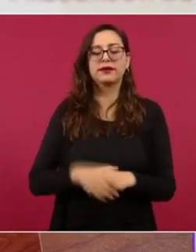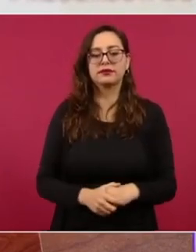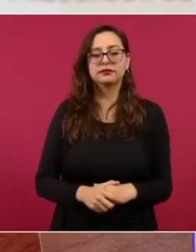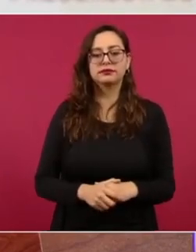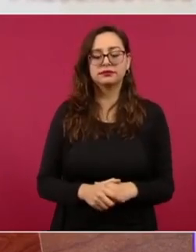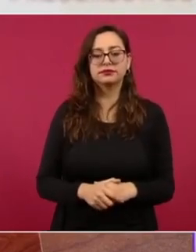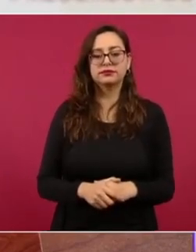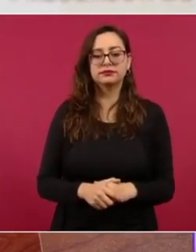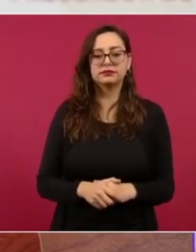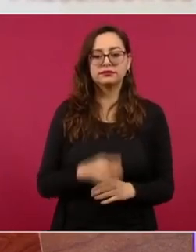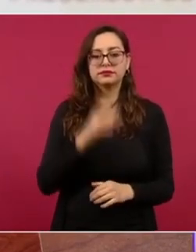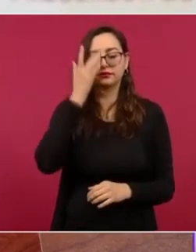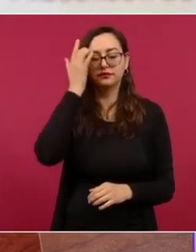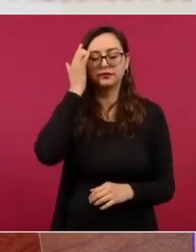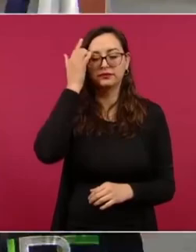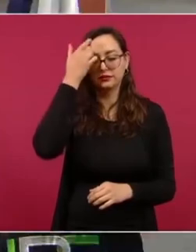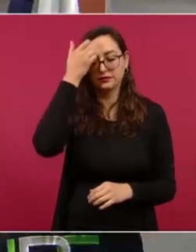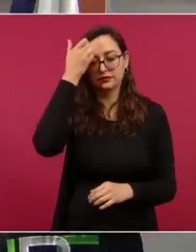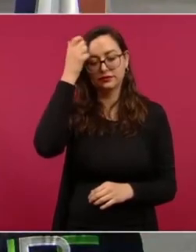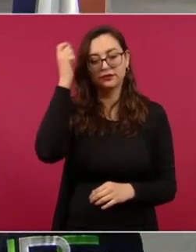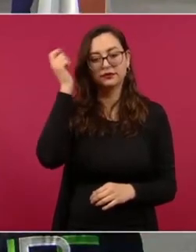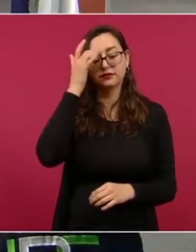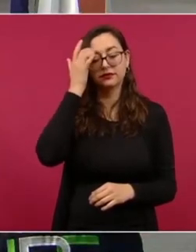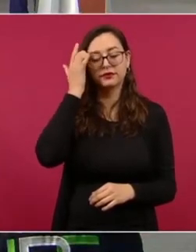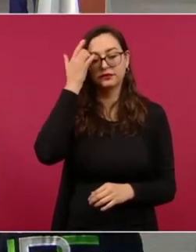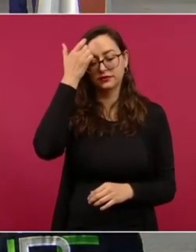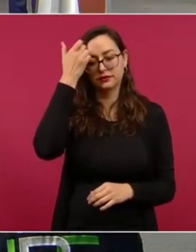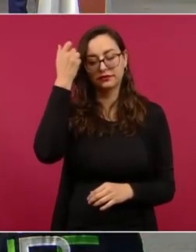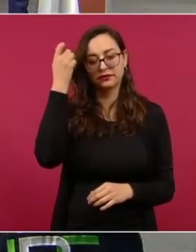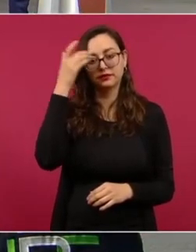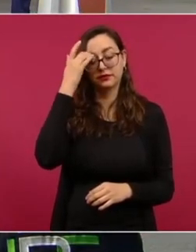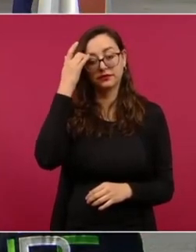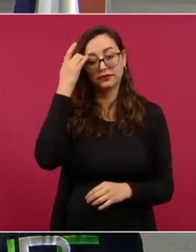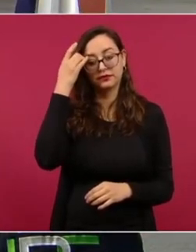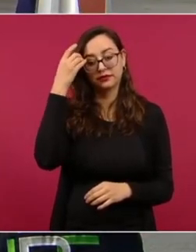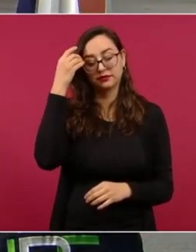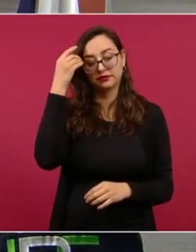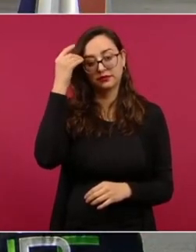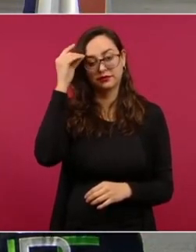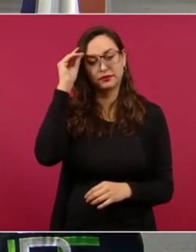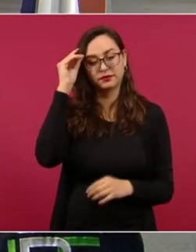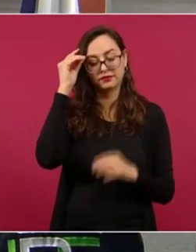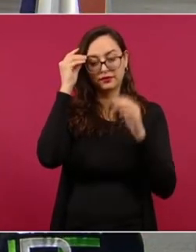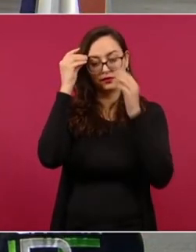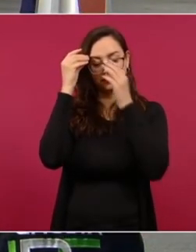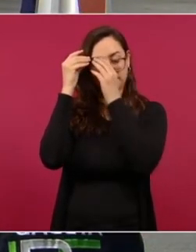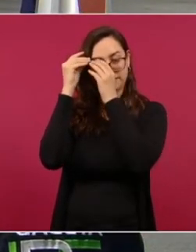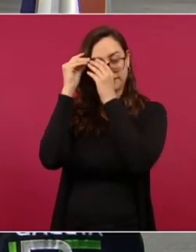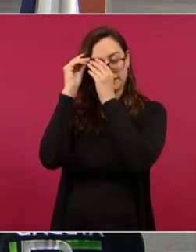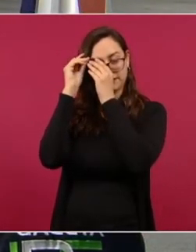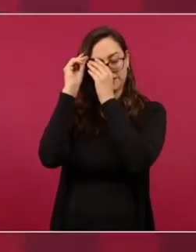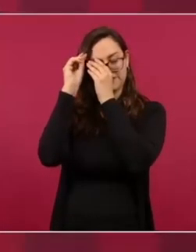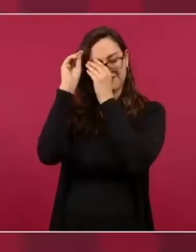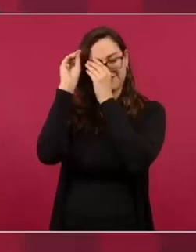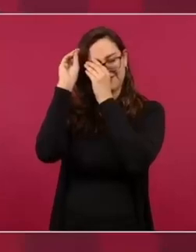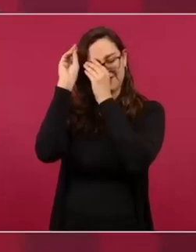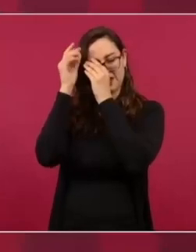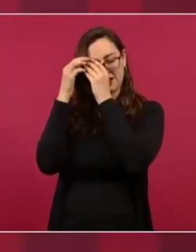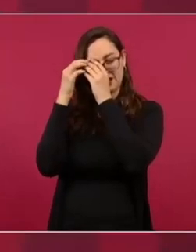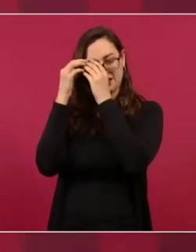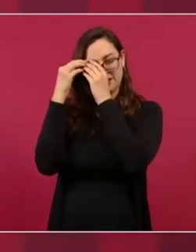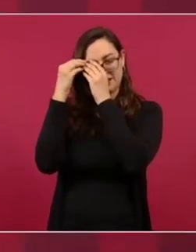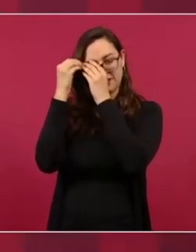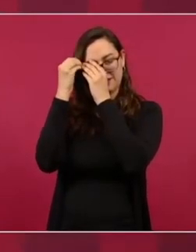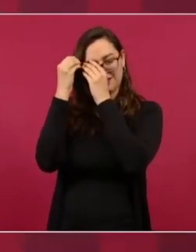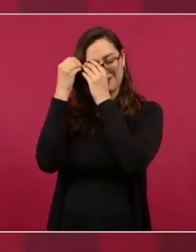y el presidente Biden ha sido muy respetuoso, lo fue el presidente Trump